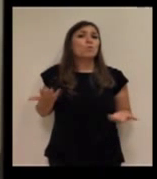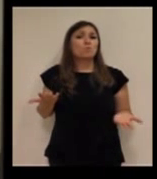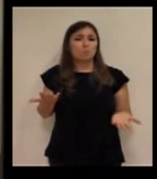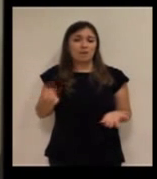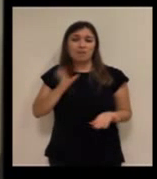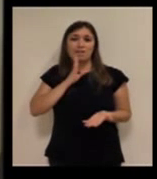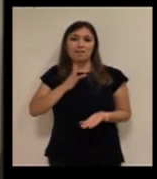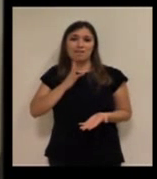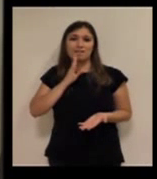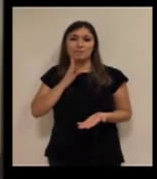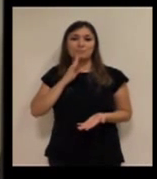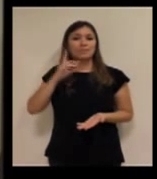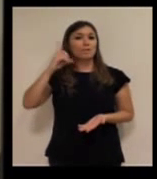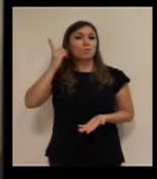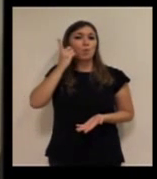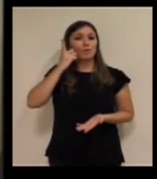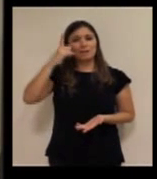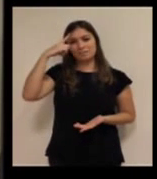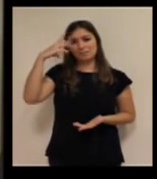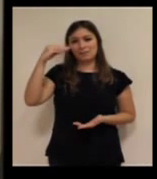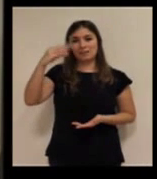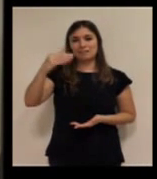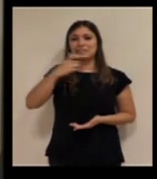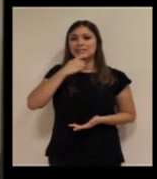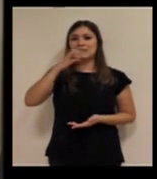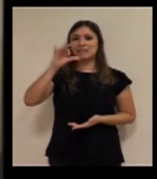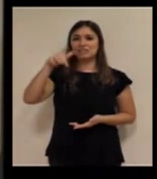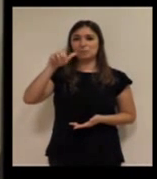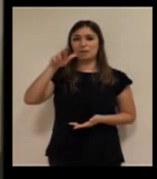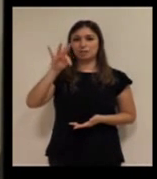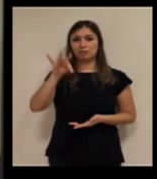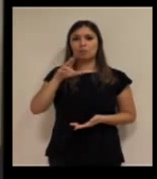los dispositivos, los smartphone para algunos colectivos.